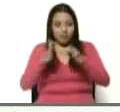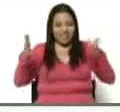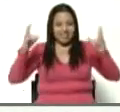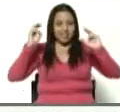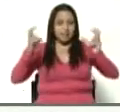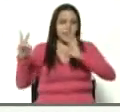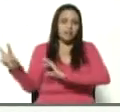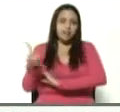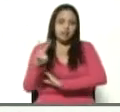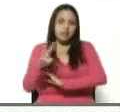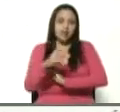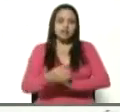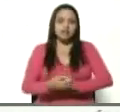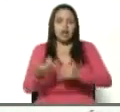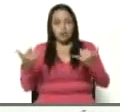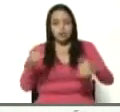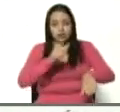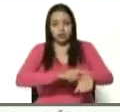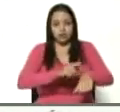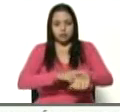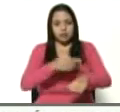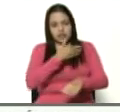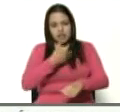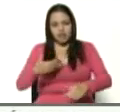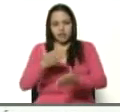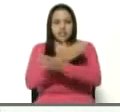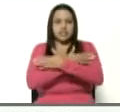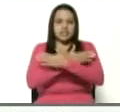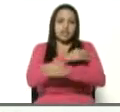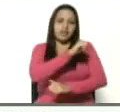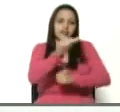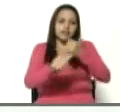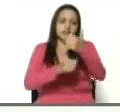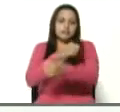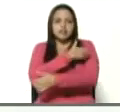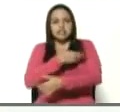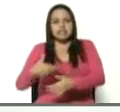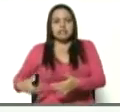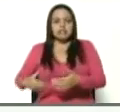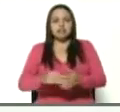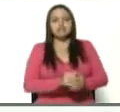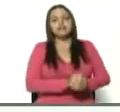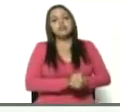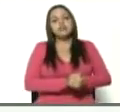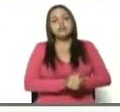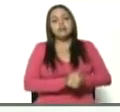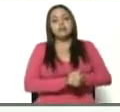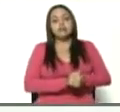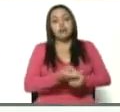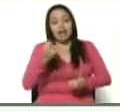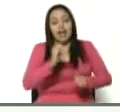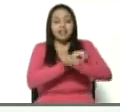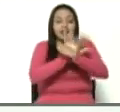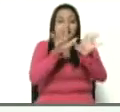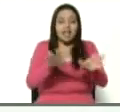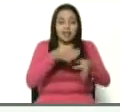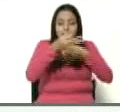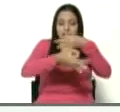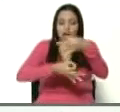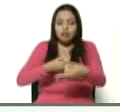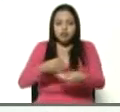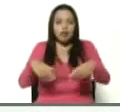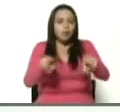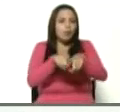grandes temas del momento. Quiero felicitar a la vicepresidenta ejecutiva por haber sido tan clara como siempre,